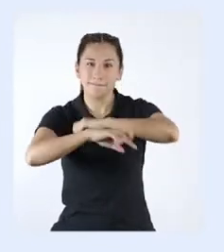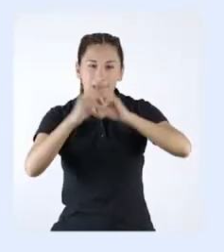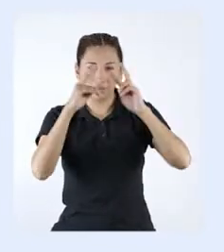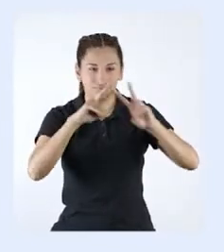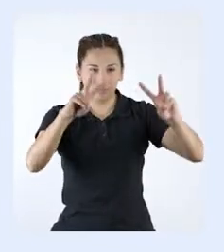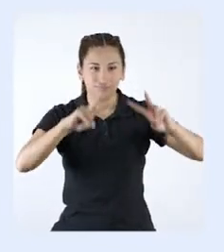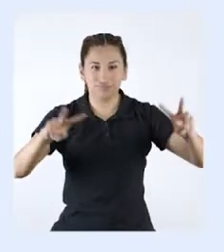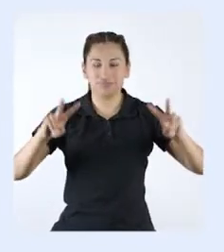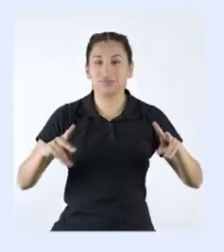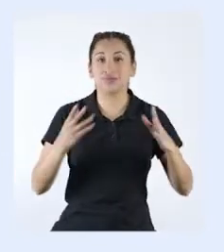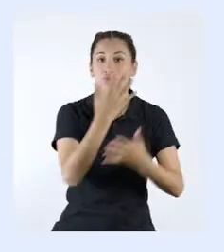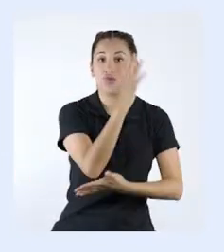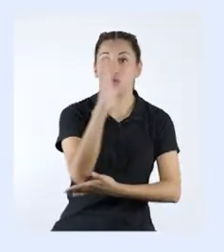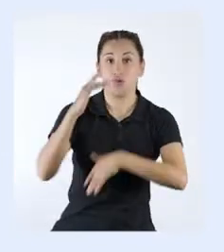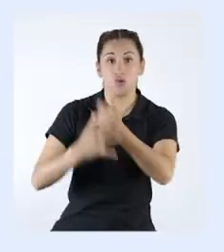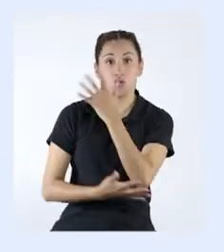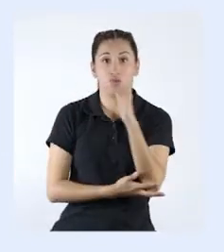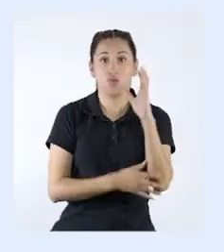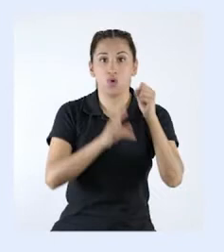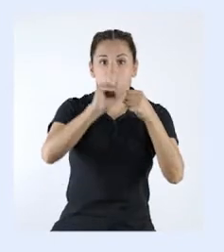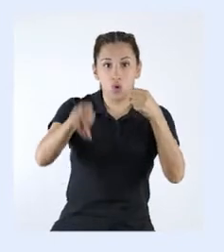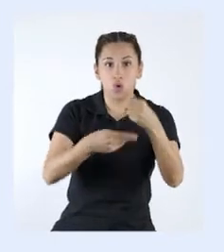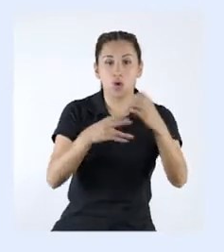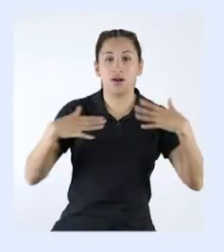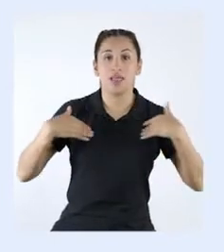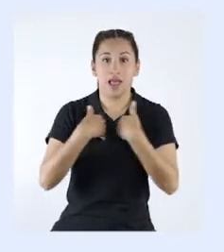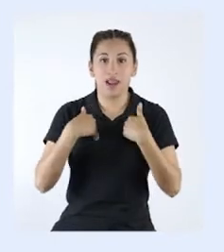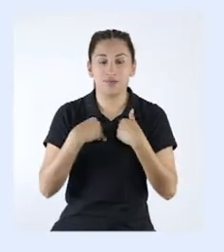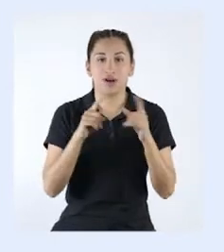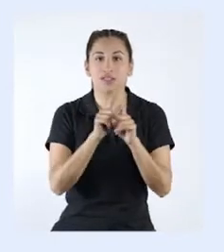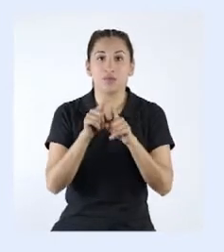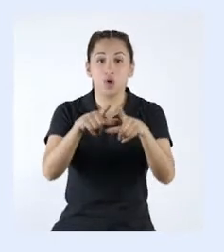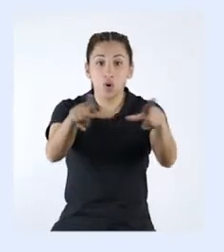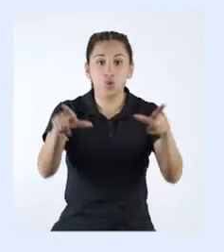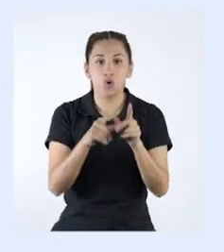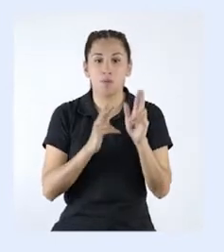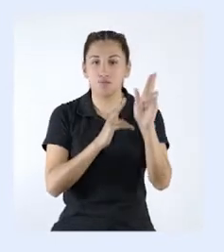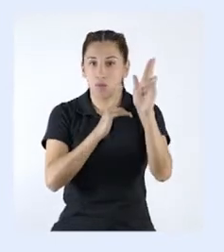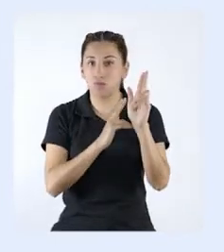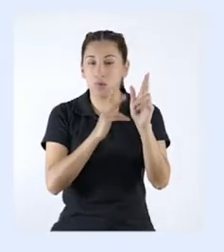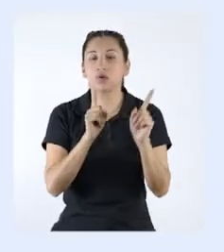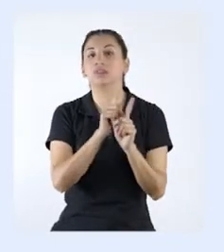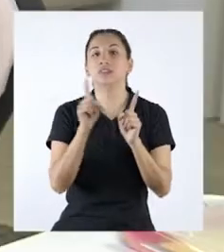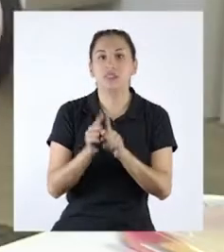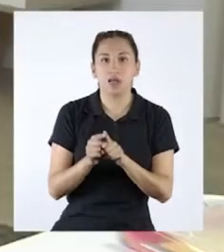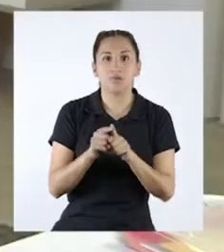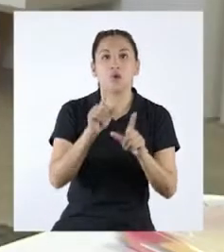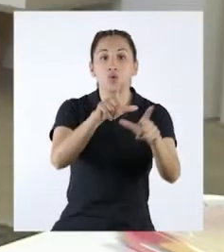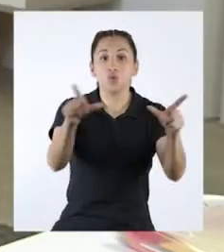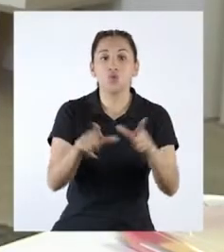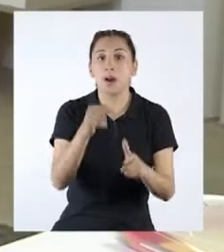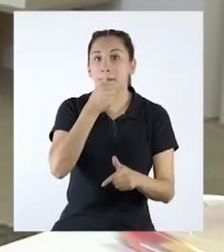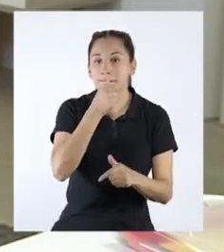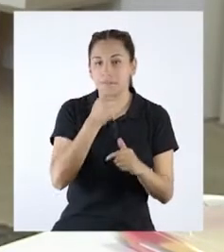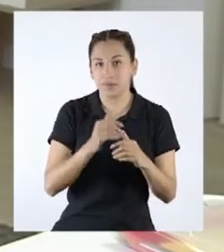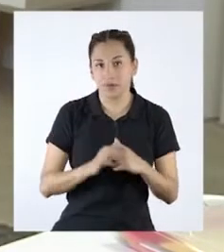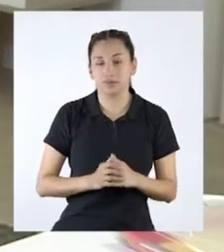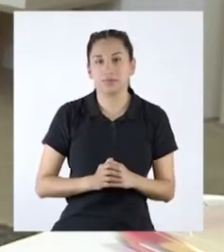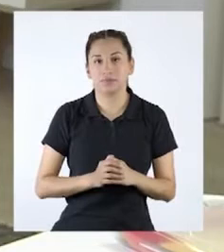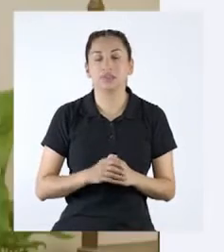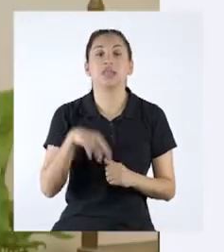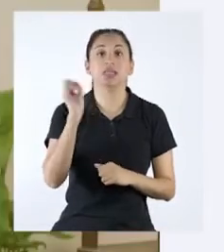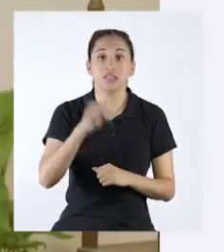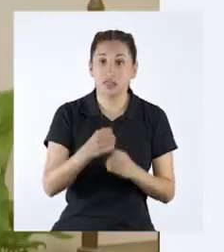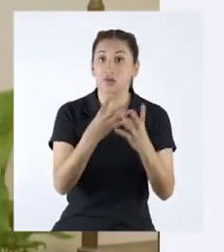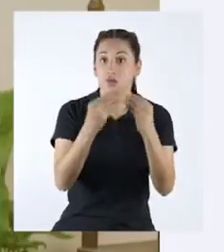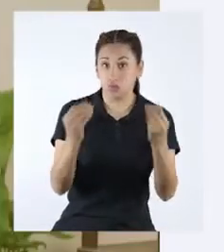protección, refugios de vida silvestre, fotos de caza y zonas reservadas. Son varios tipos de áreas.